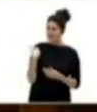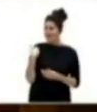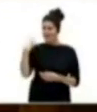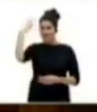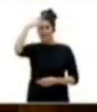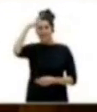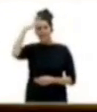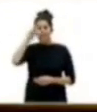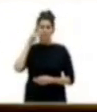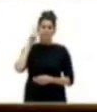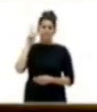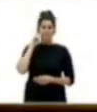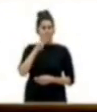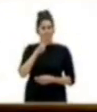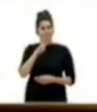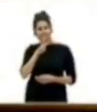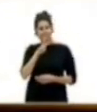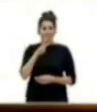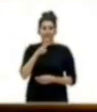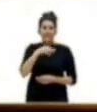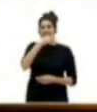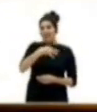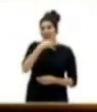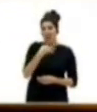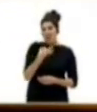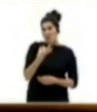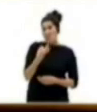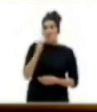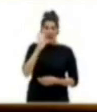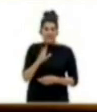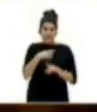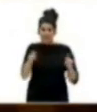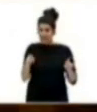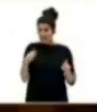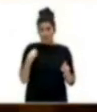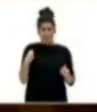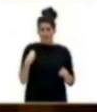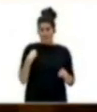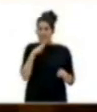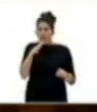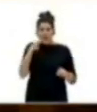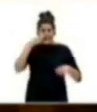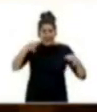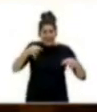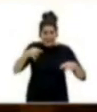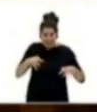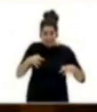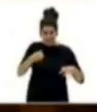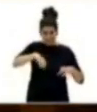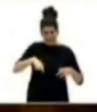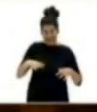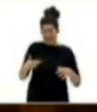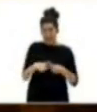Clavijo. Distinta música para una misma letra, pero igualmente alejada de la realidad que le ha tocado vivir en nuestra sociedad.